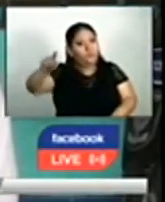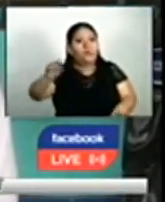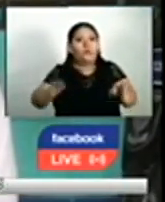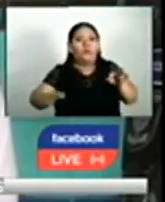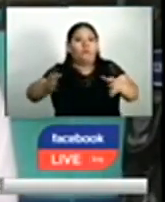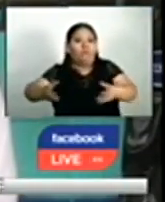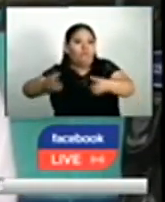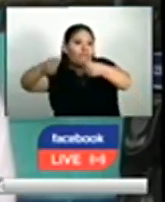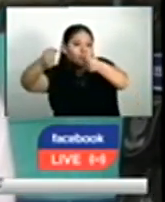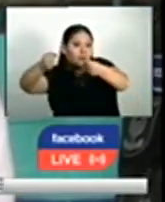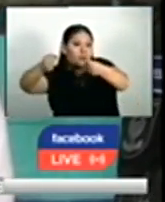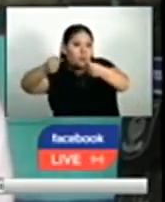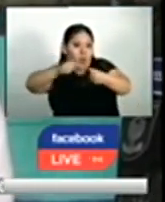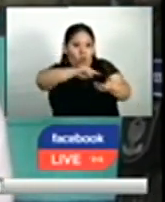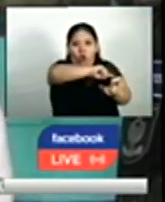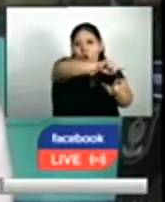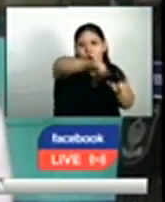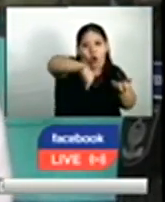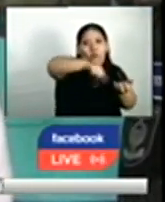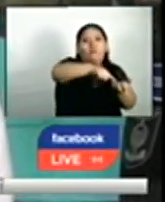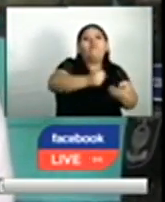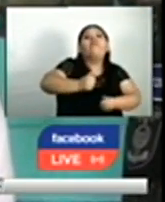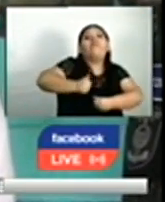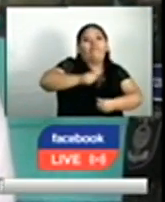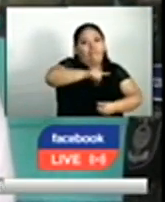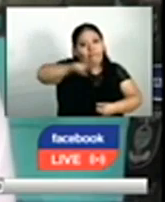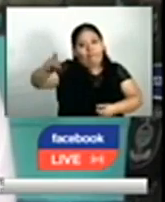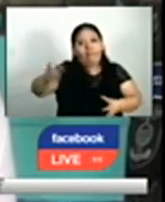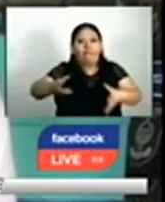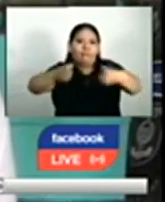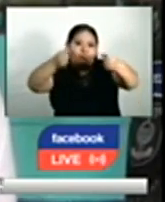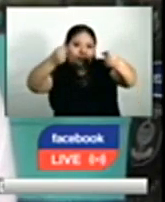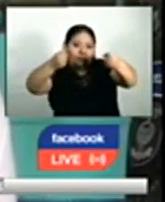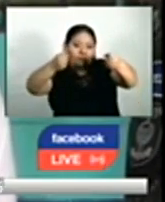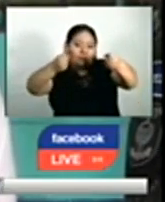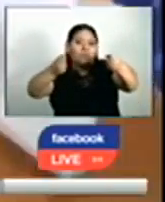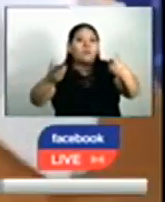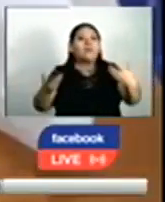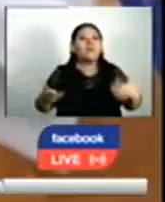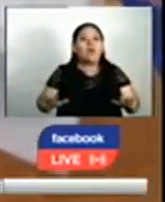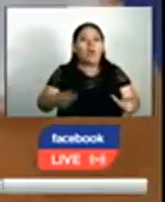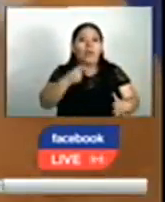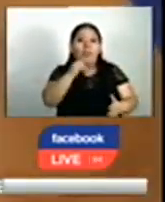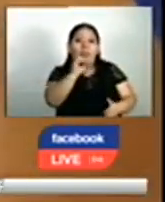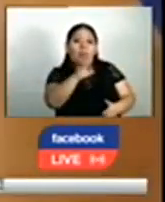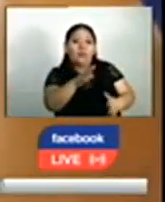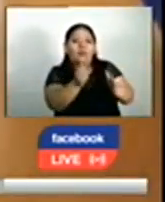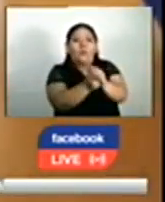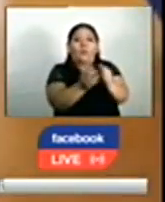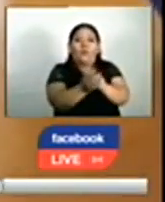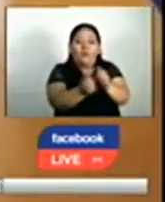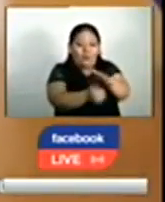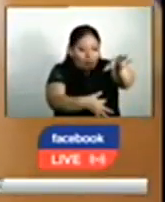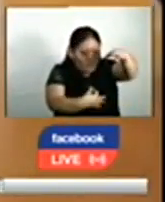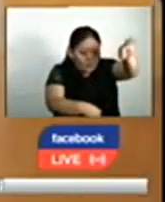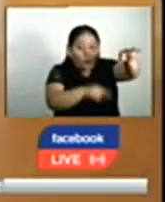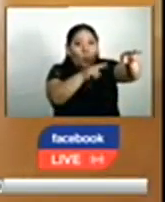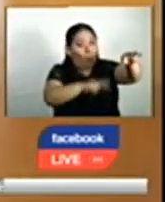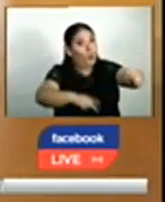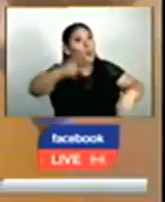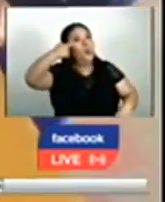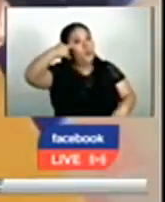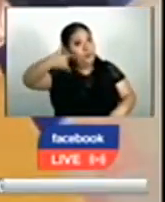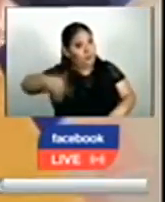para todos los elementos de la Fuerza Armada, ya que se les están atribuyendo delitos de naturaleza grave